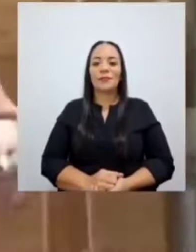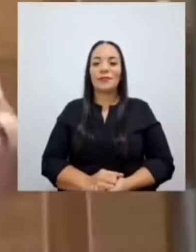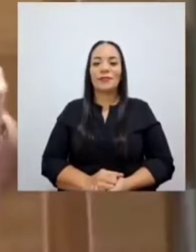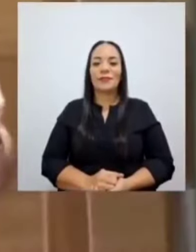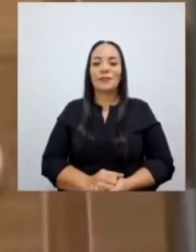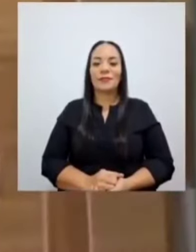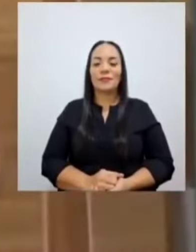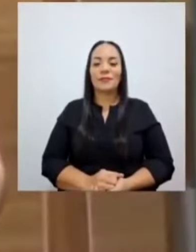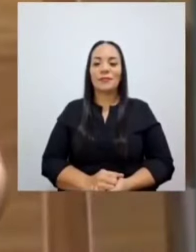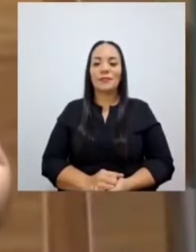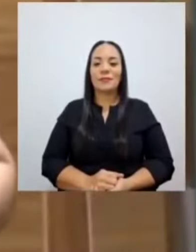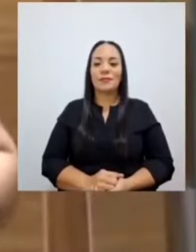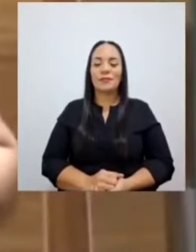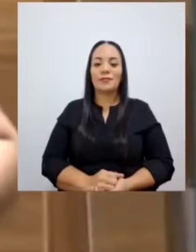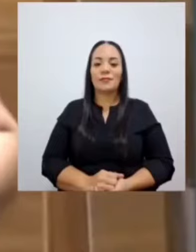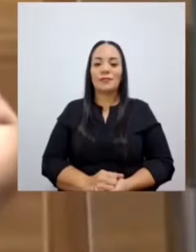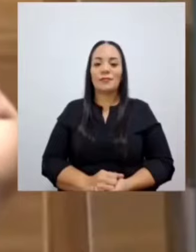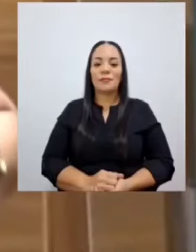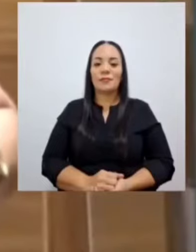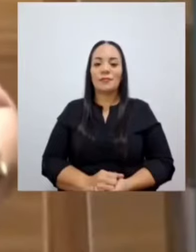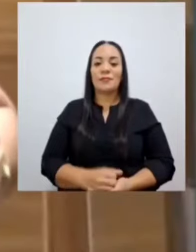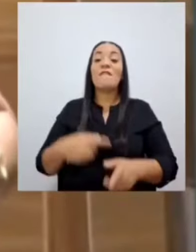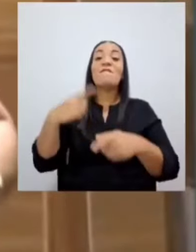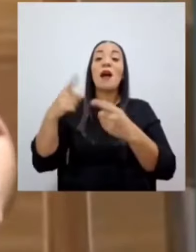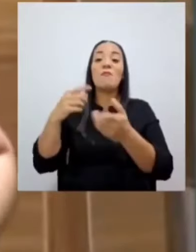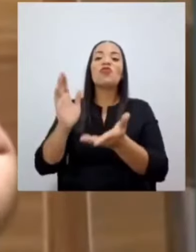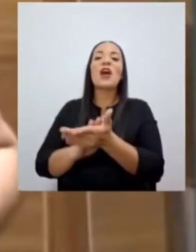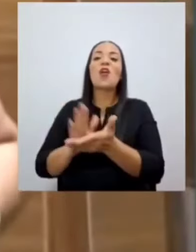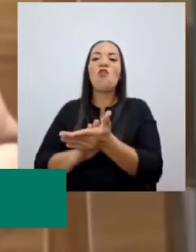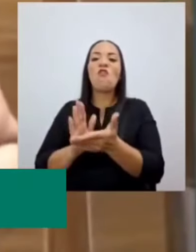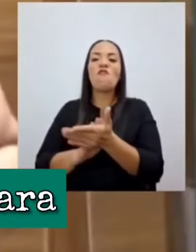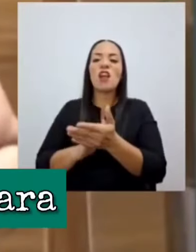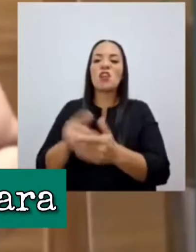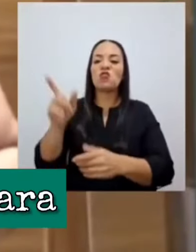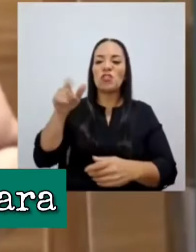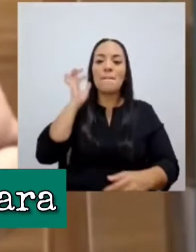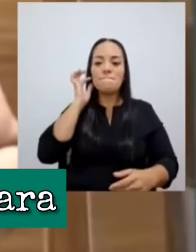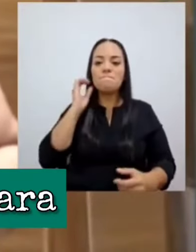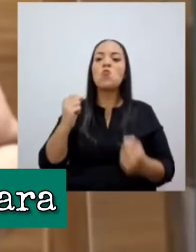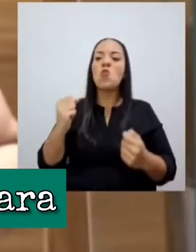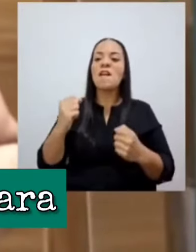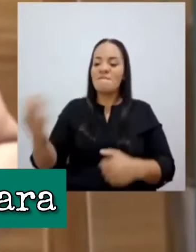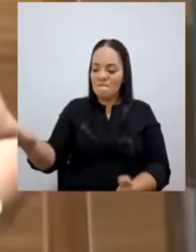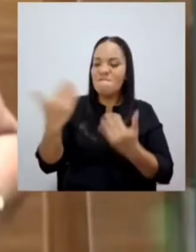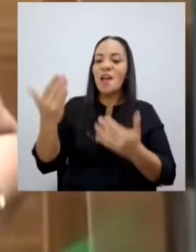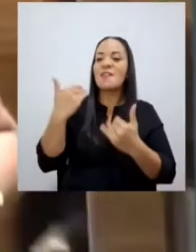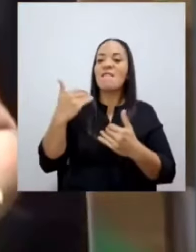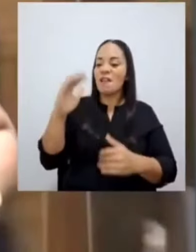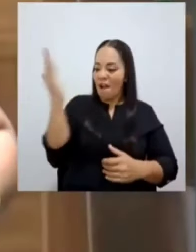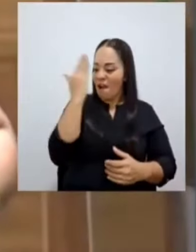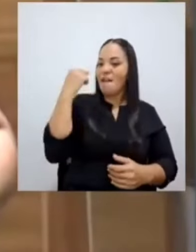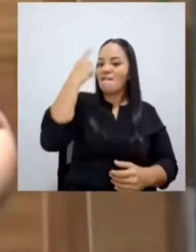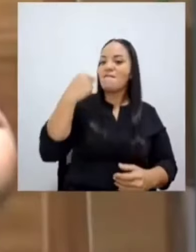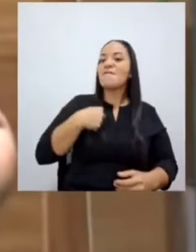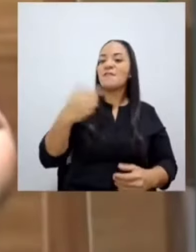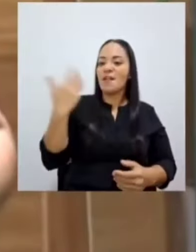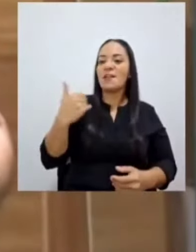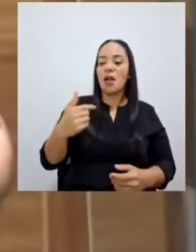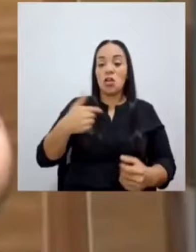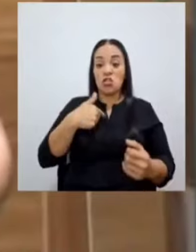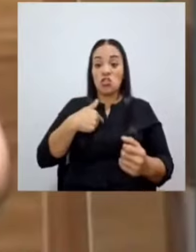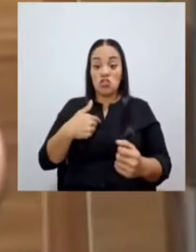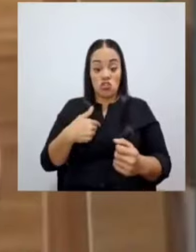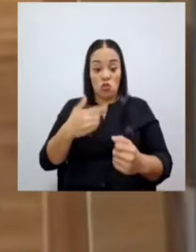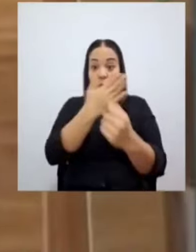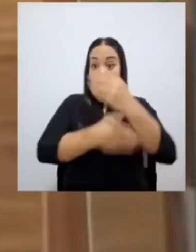Y se las vamos a cobrar que sea tan mujer y me lo venga a decir a mí en la cara, porque yo manca no estoy